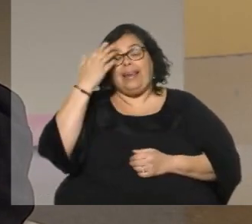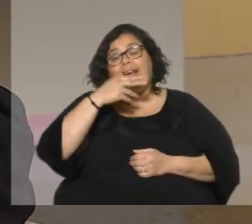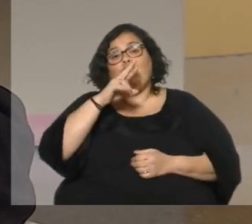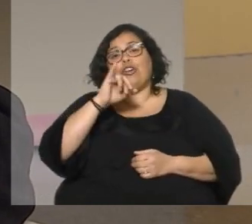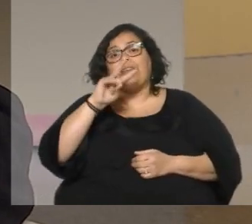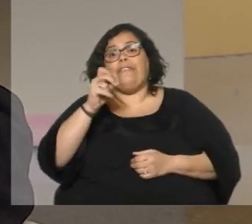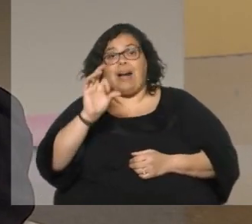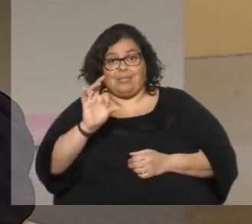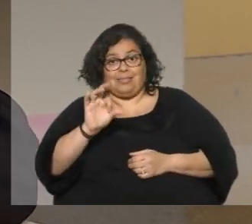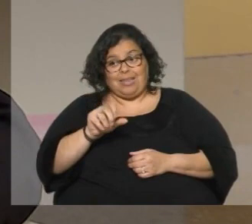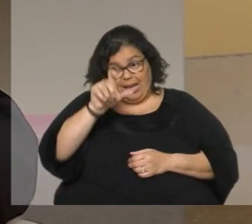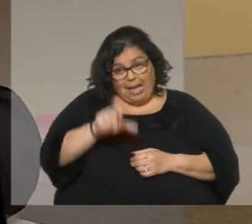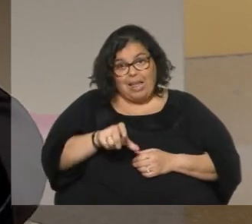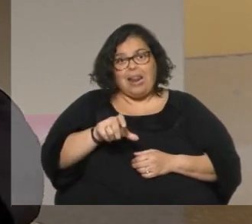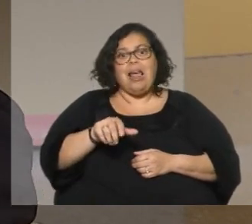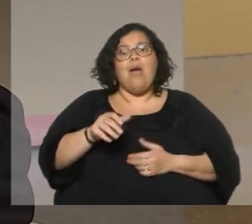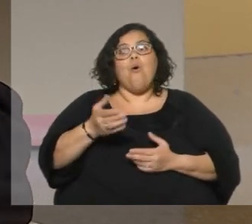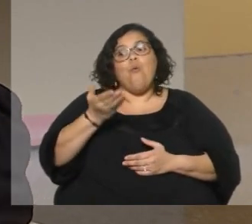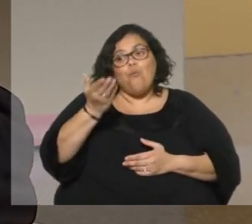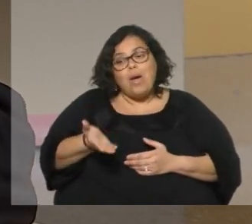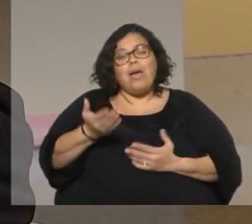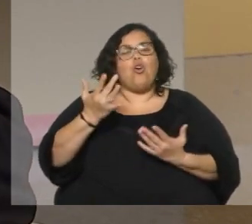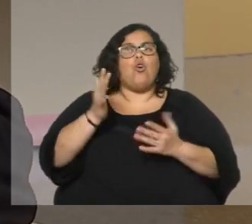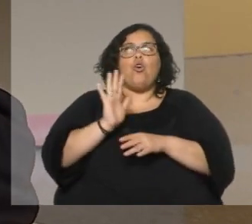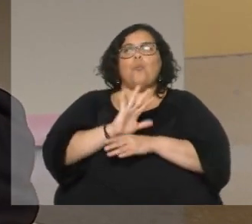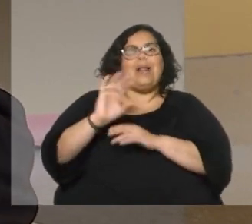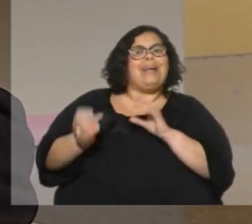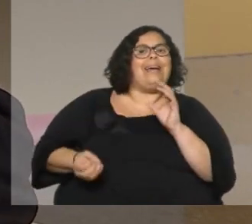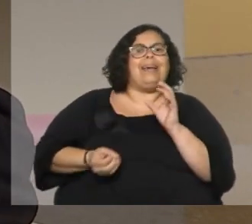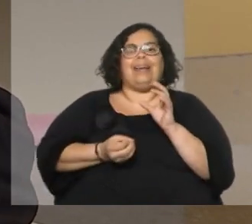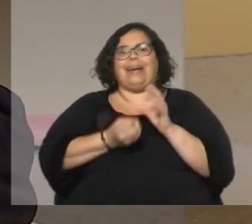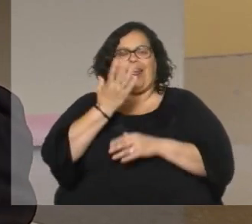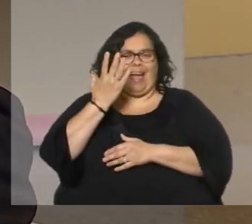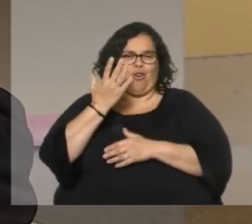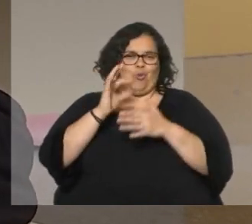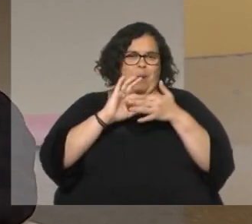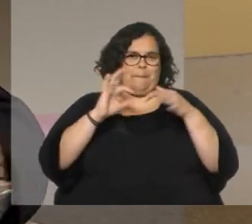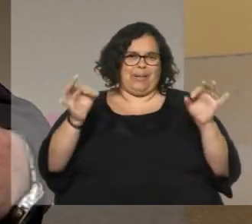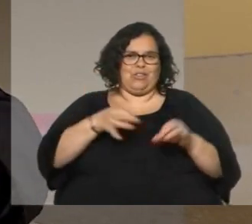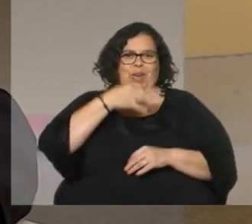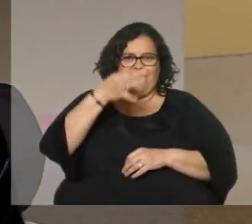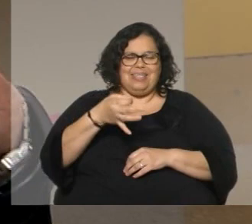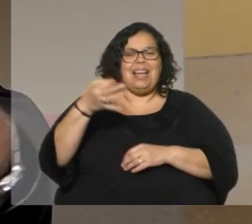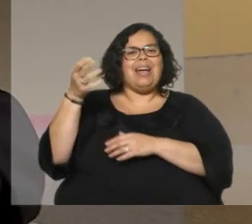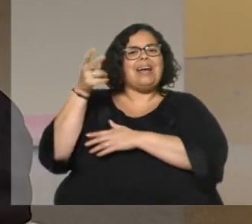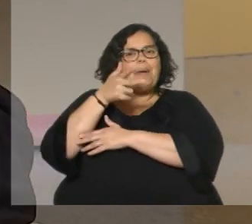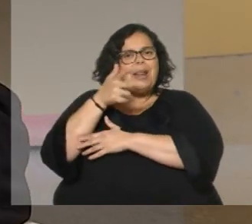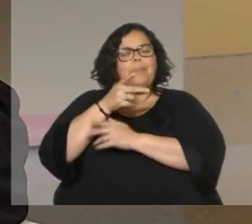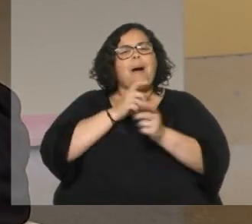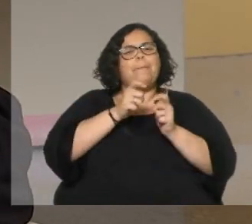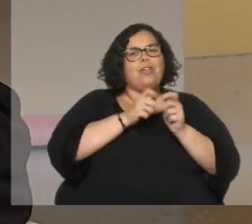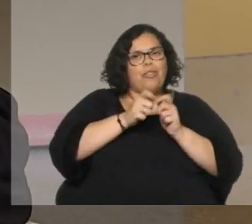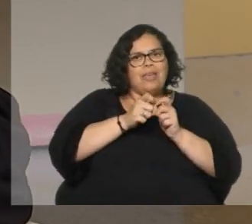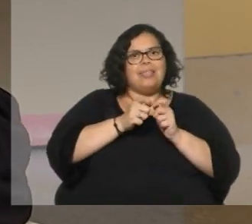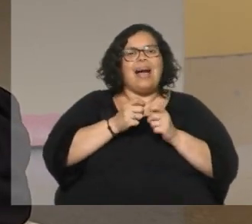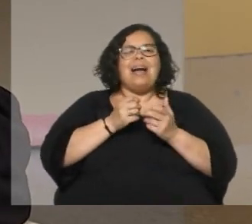bueno él fue un poco uno de los creadores de aquella expresión que todavía hoy sigue vigente que los cameramen y a los periodistas que se llamaban los